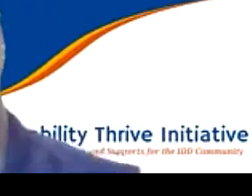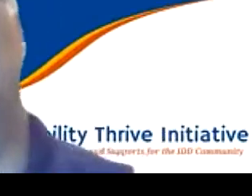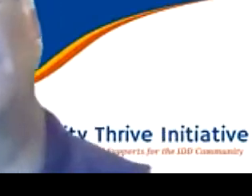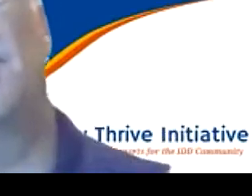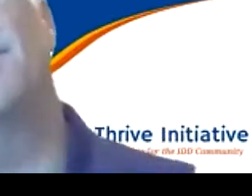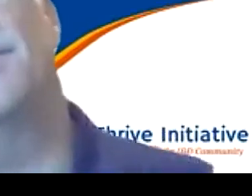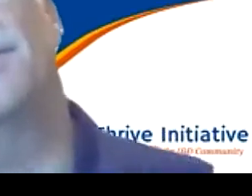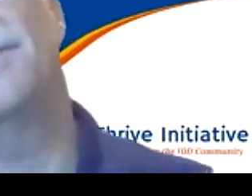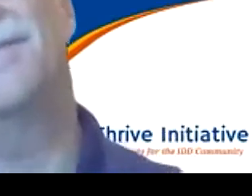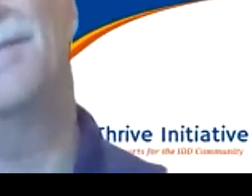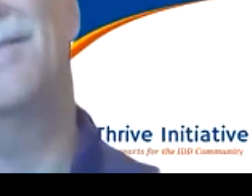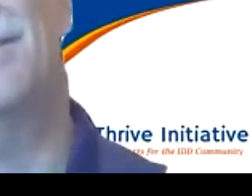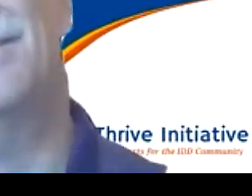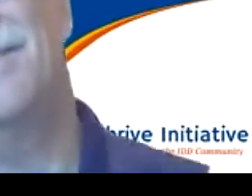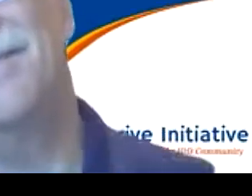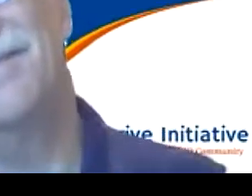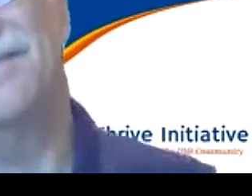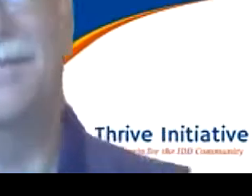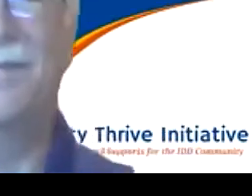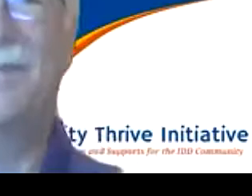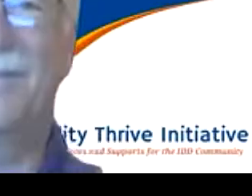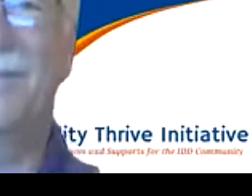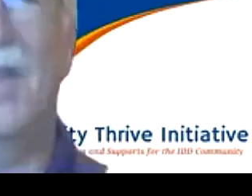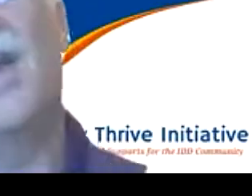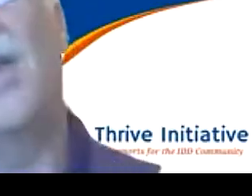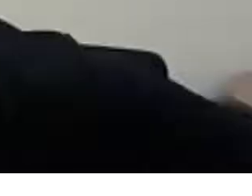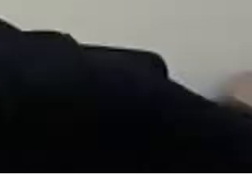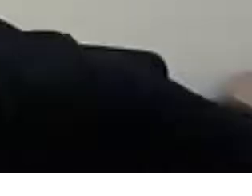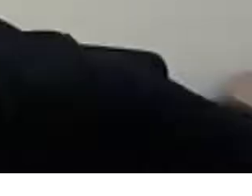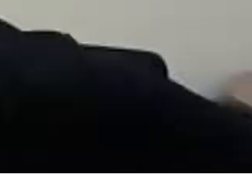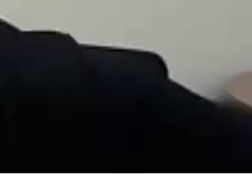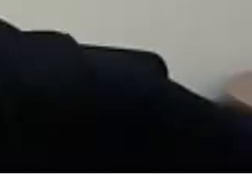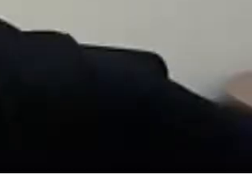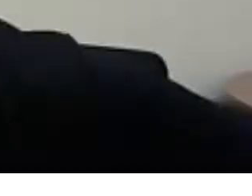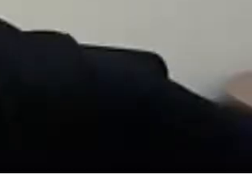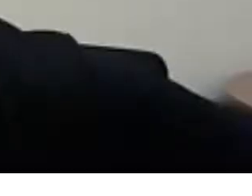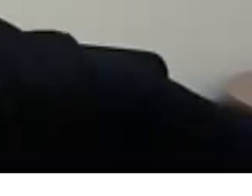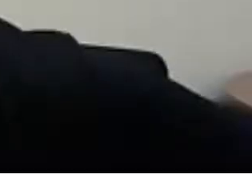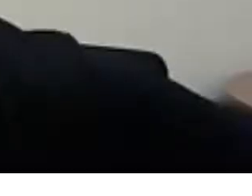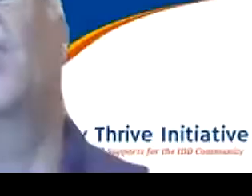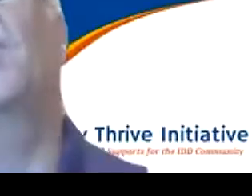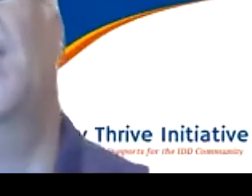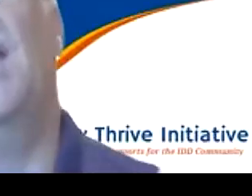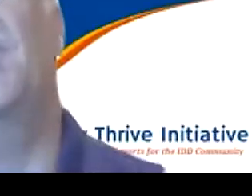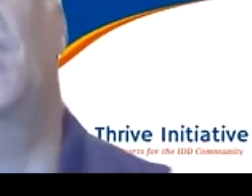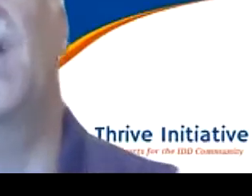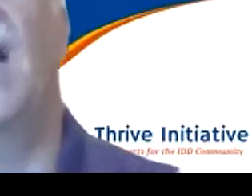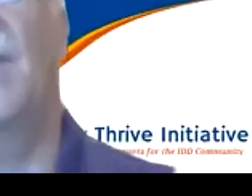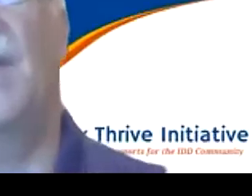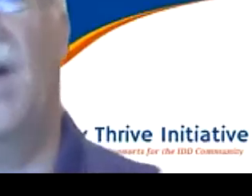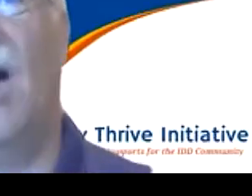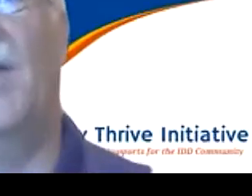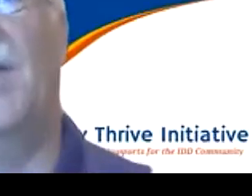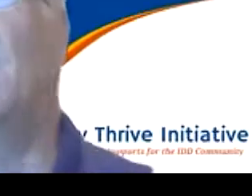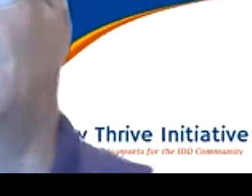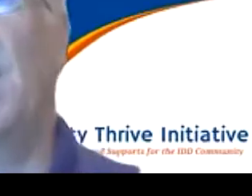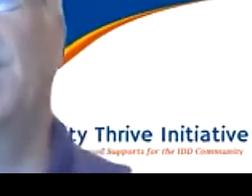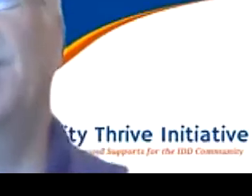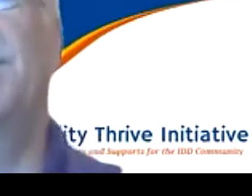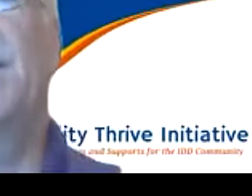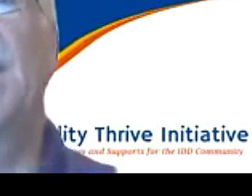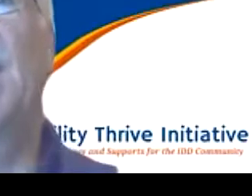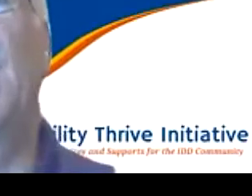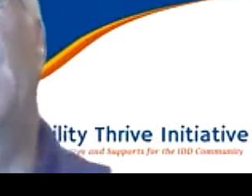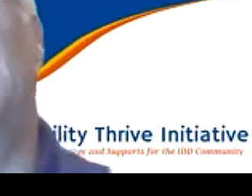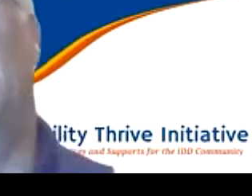planes de mitigación, cosas así por el estilo. Así que espero que les respondí la pregunta. Bueno, no respondí un poco, pero creo que